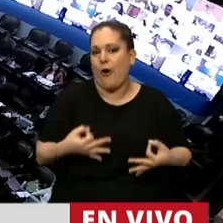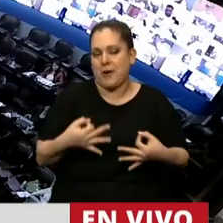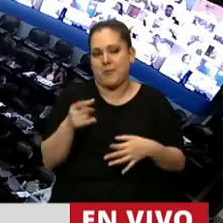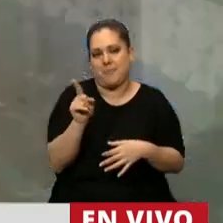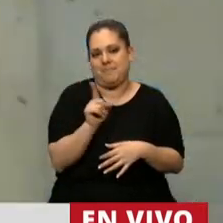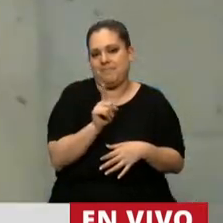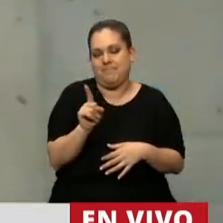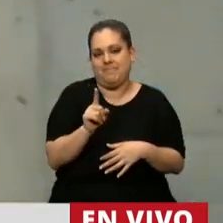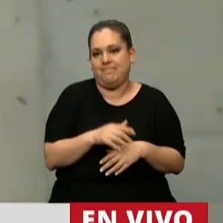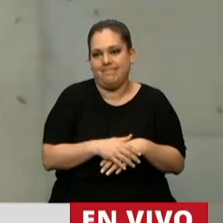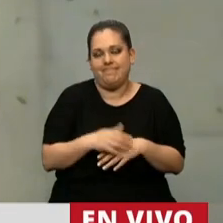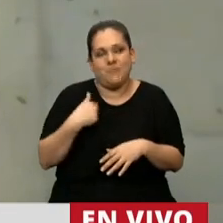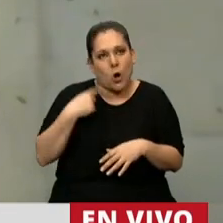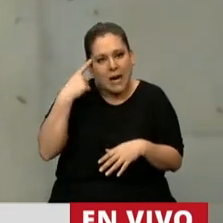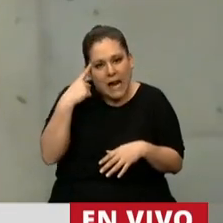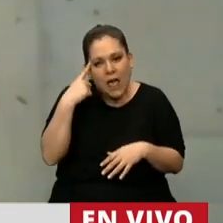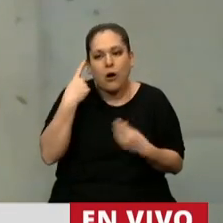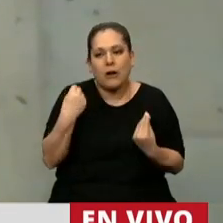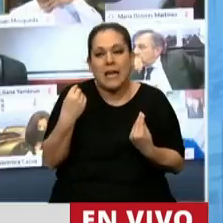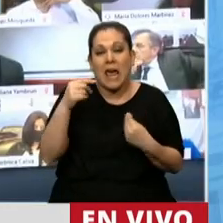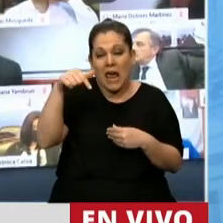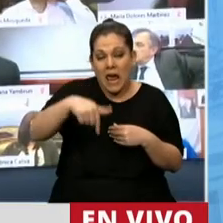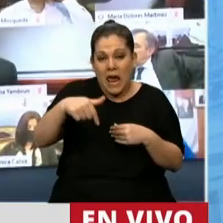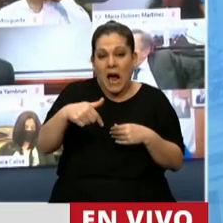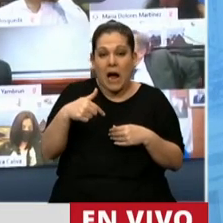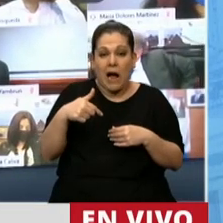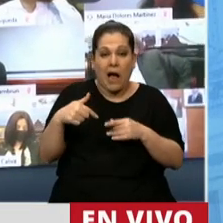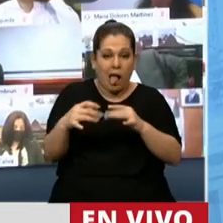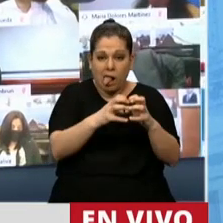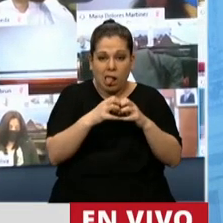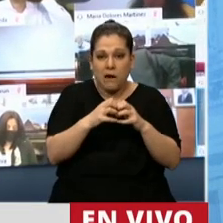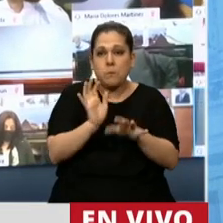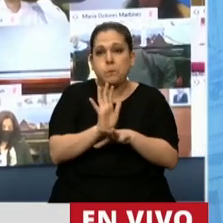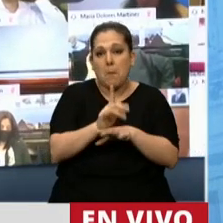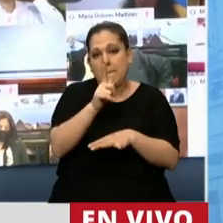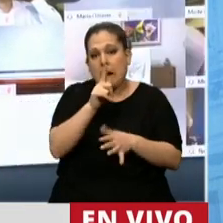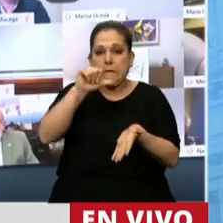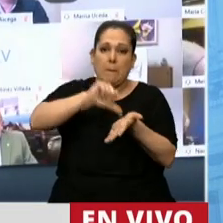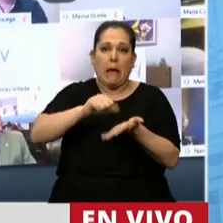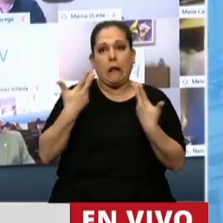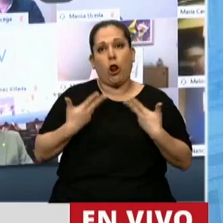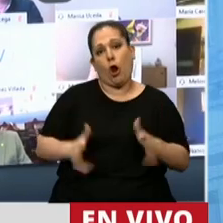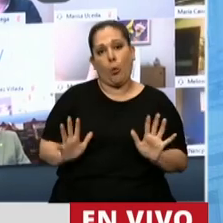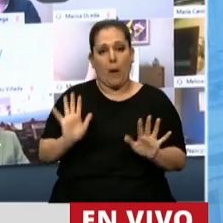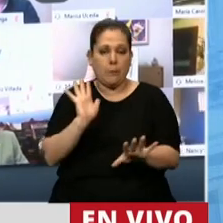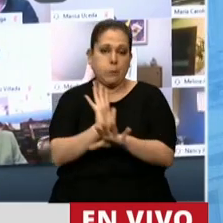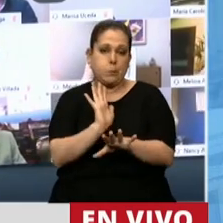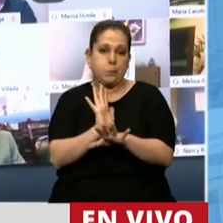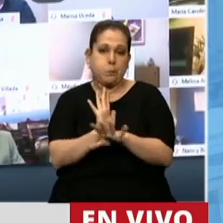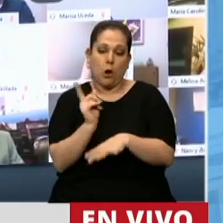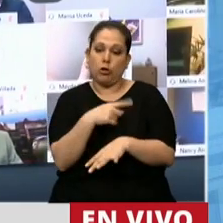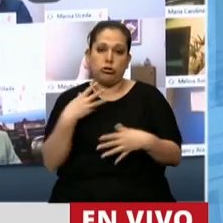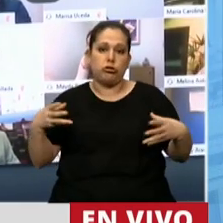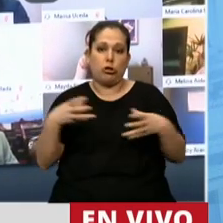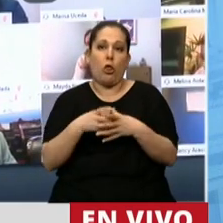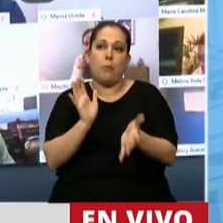Porque, ¿sabe qué? Creo realmente que estamos legislando como si viviéramos en un país normal. Y como que todos formamos parte de una